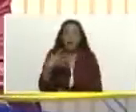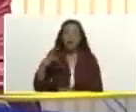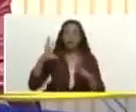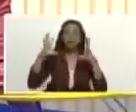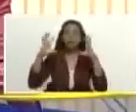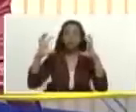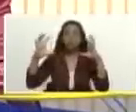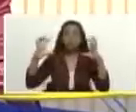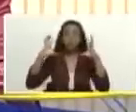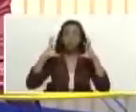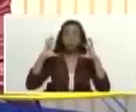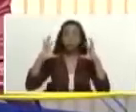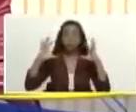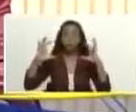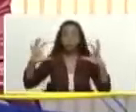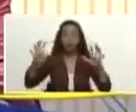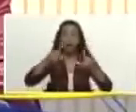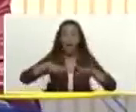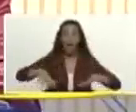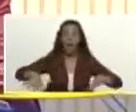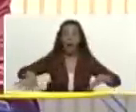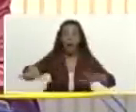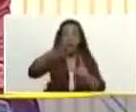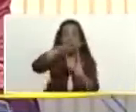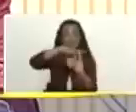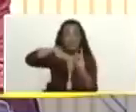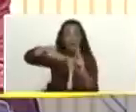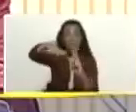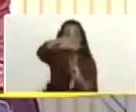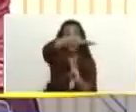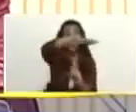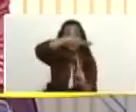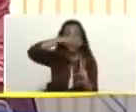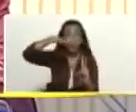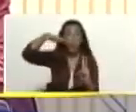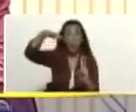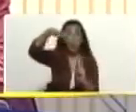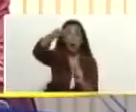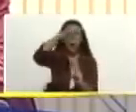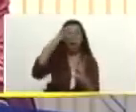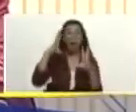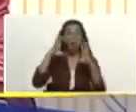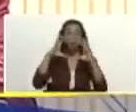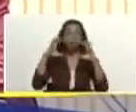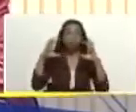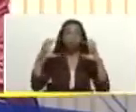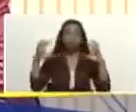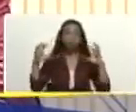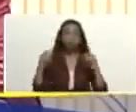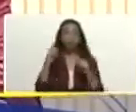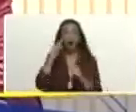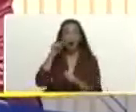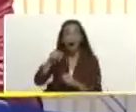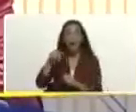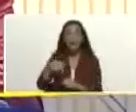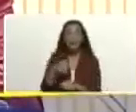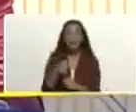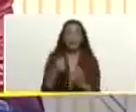Todo el espacio aéreo venezolano que hemos acabado de sobrevolar.